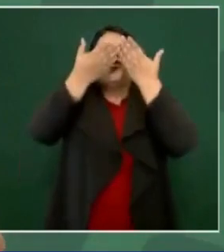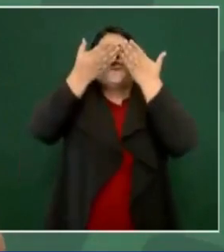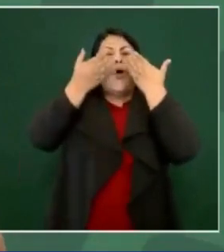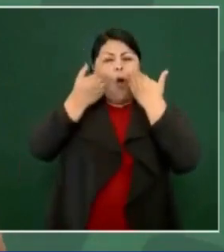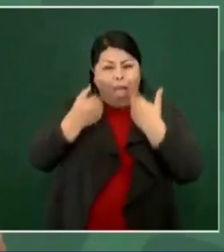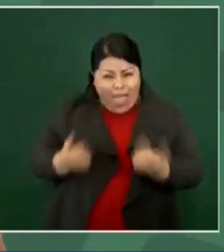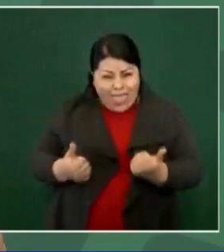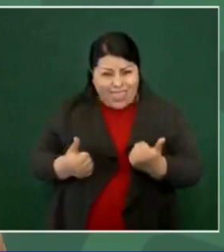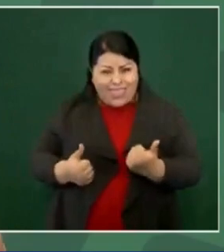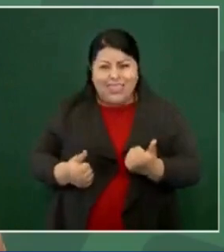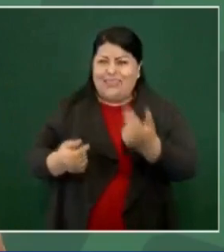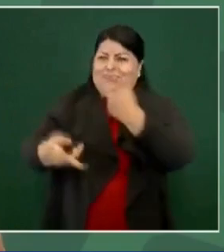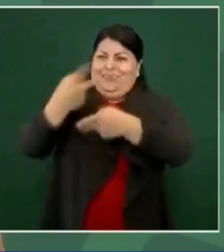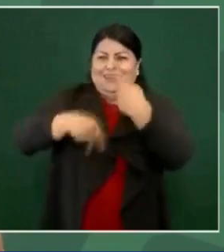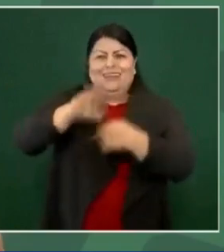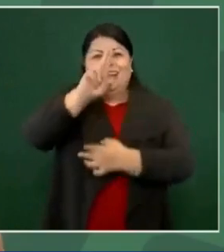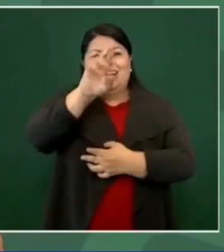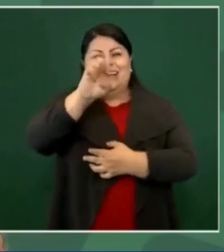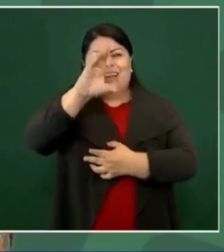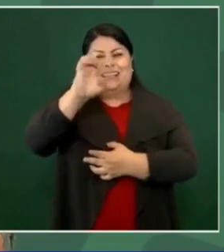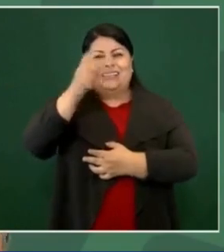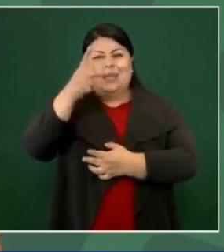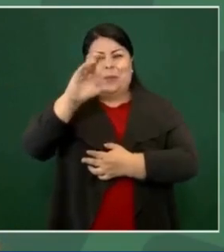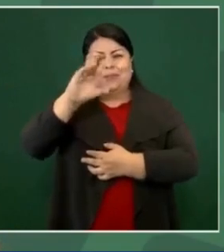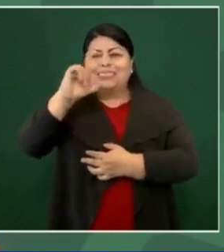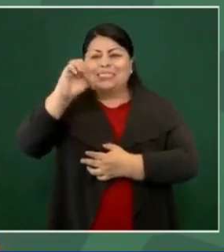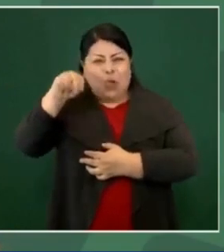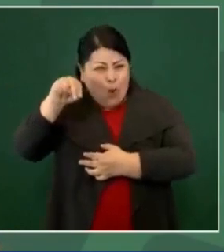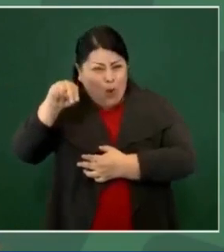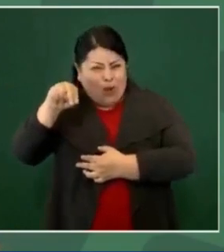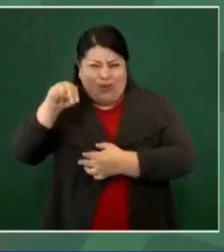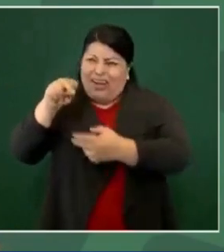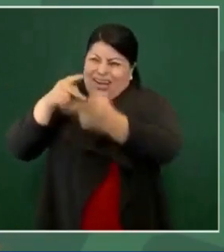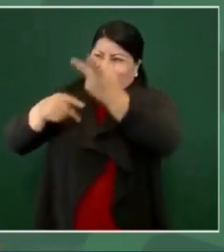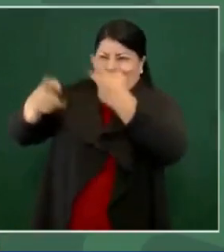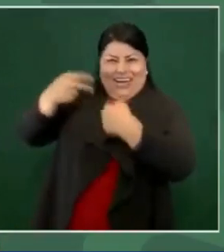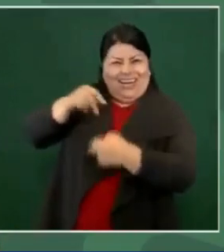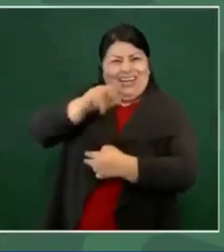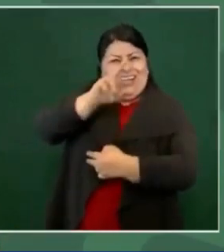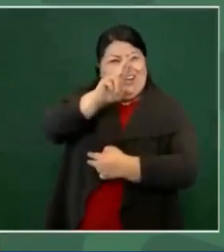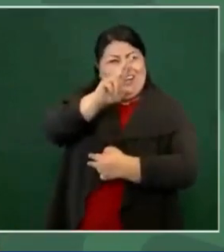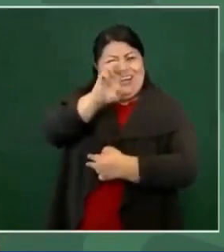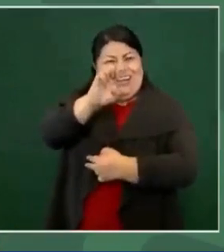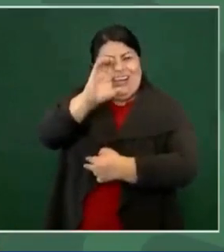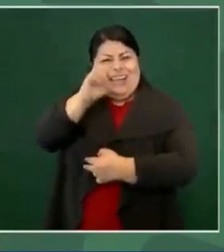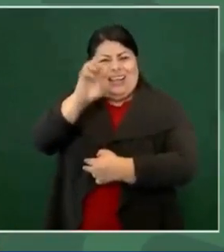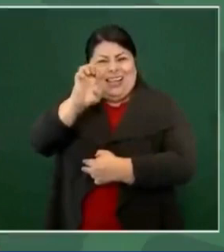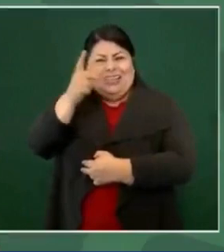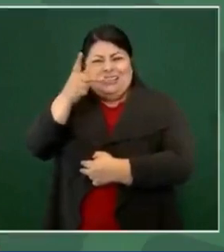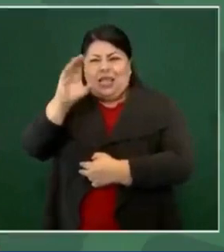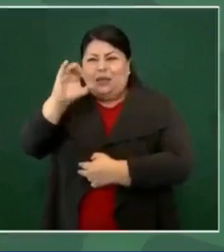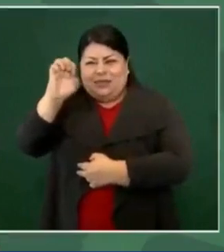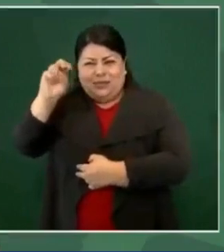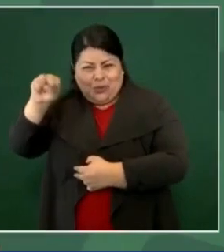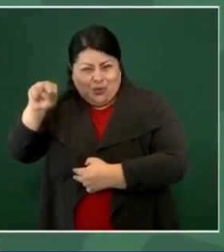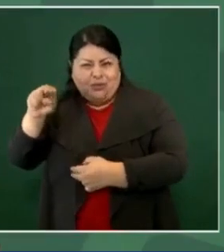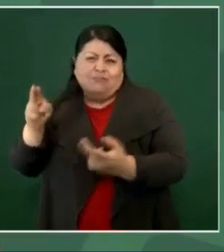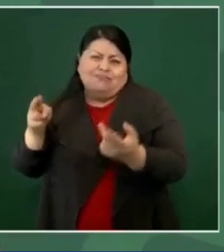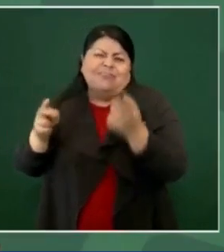no voy a poder